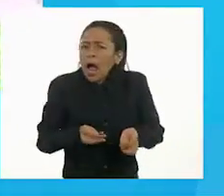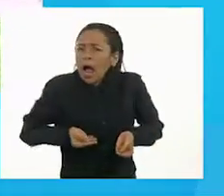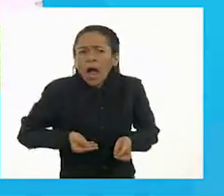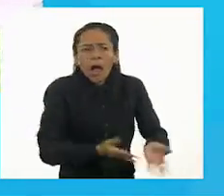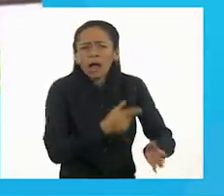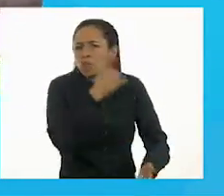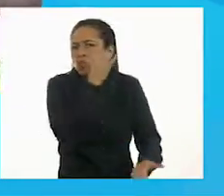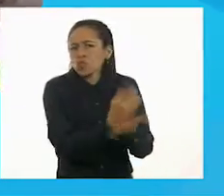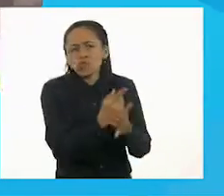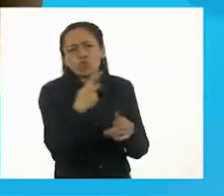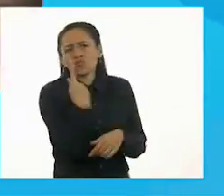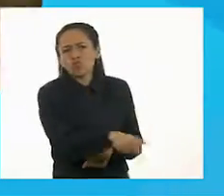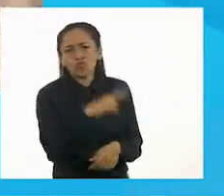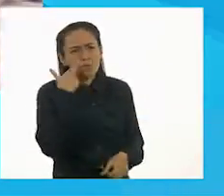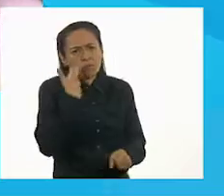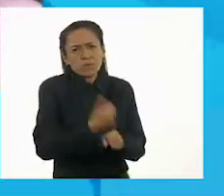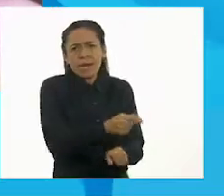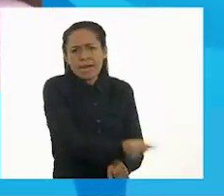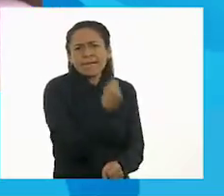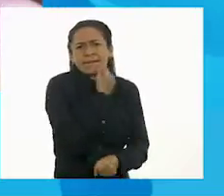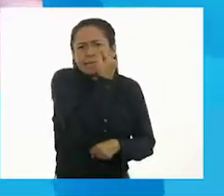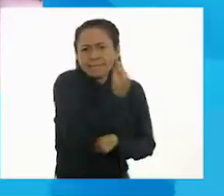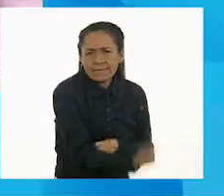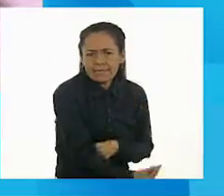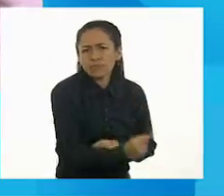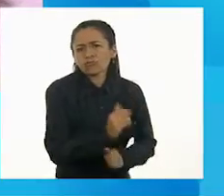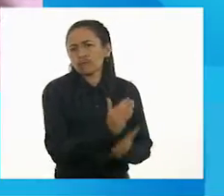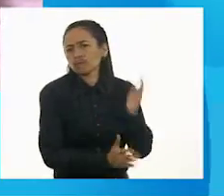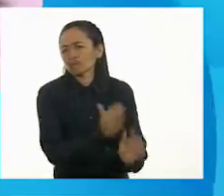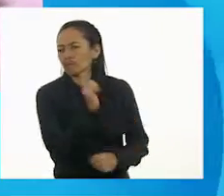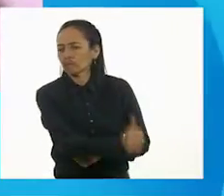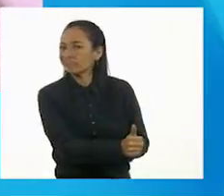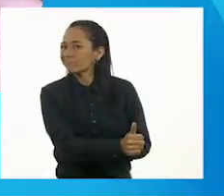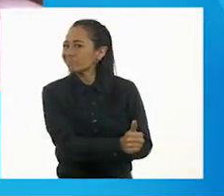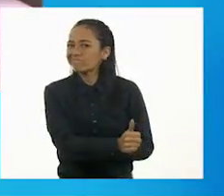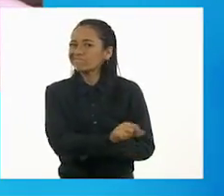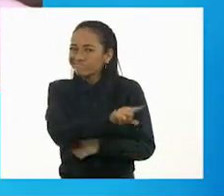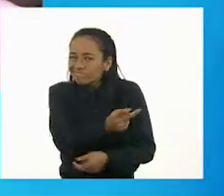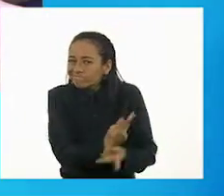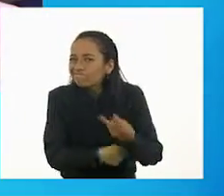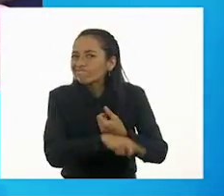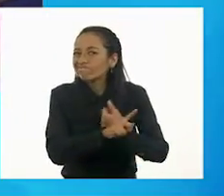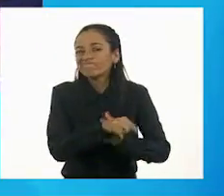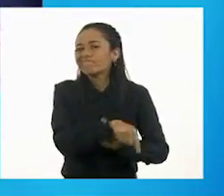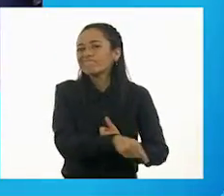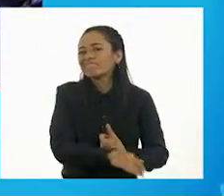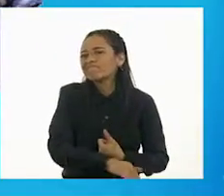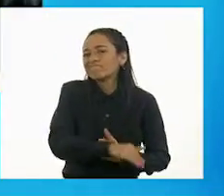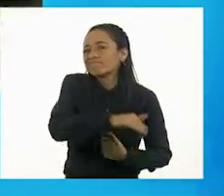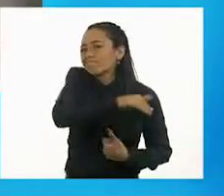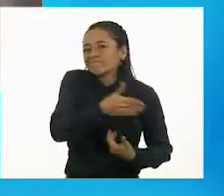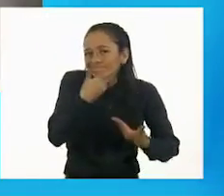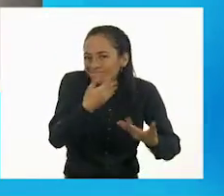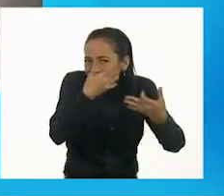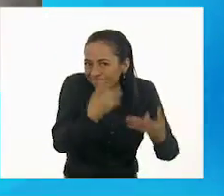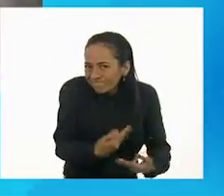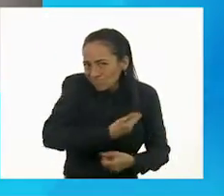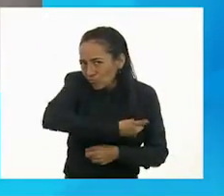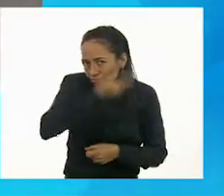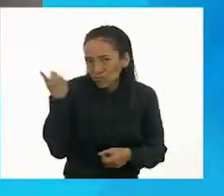de él, porque entonces sí tendríamos problemas completamente para ese desarrollo. Y hablando de este aspecto, también me gustaría mencionar